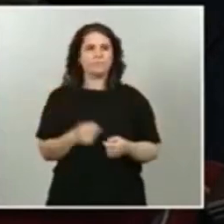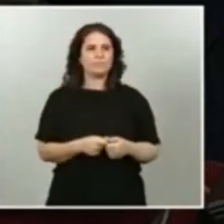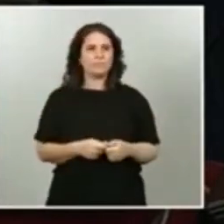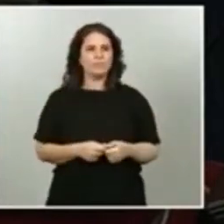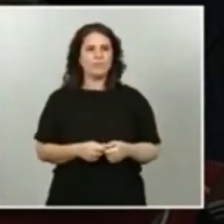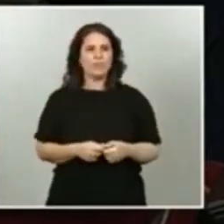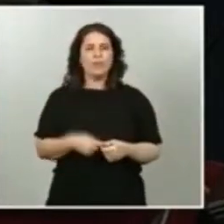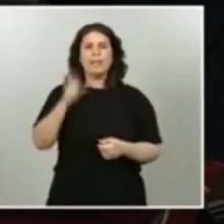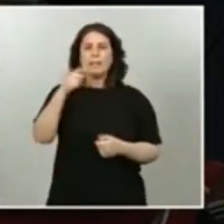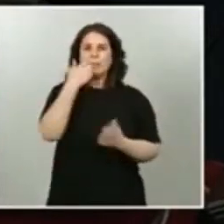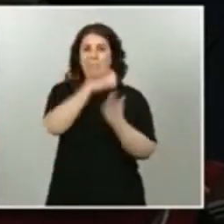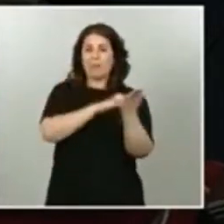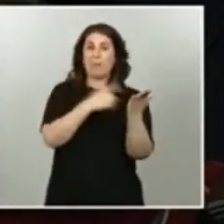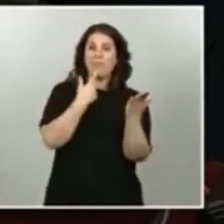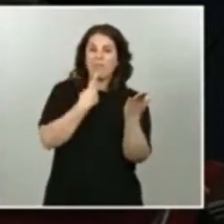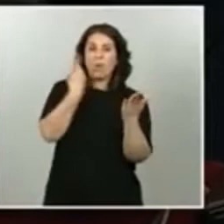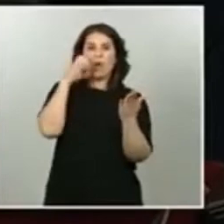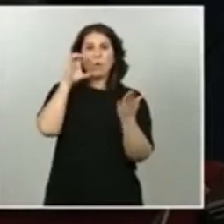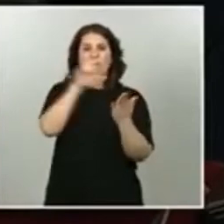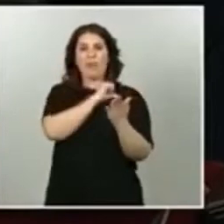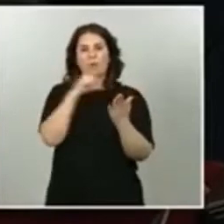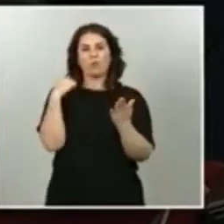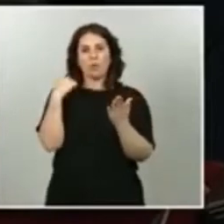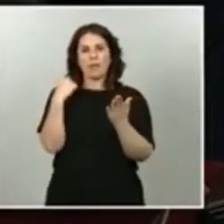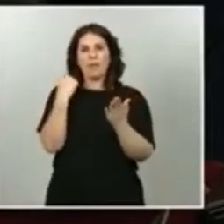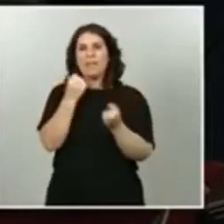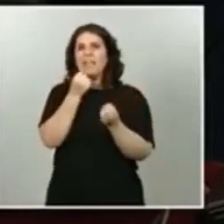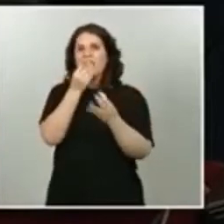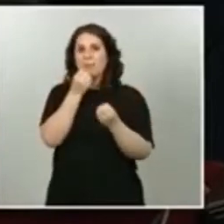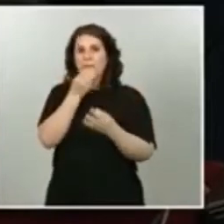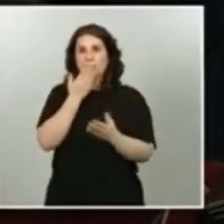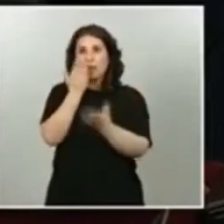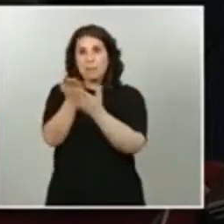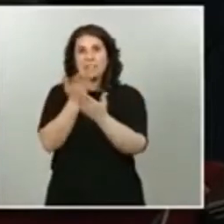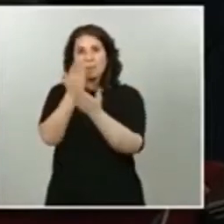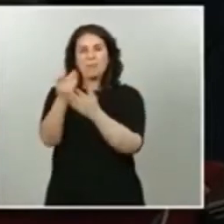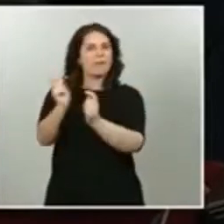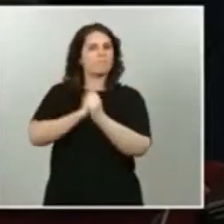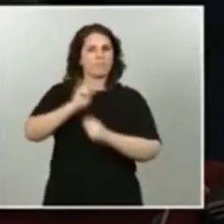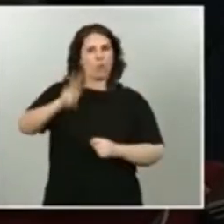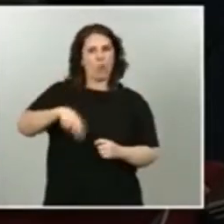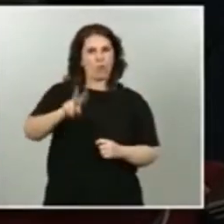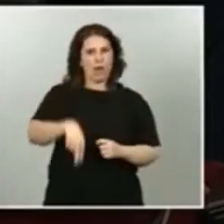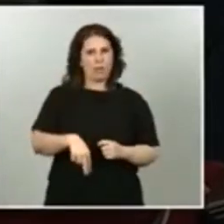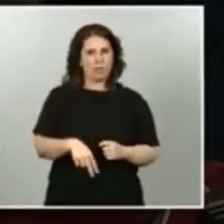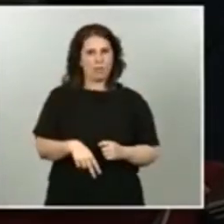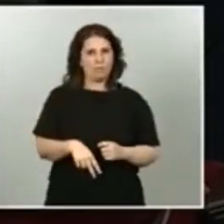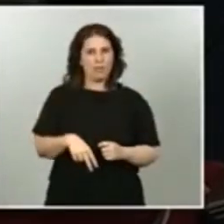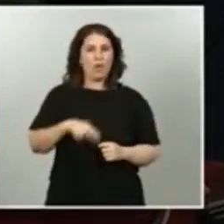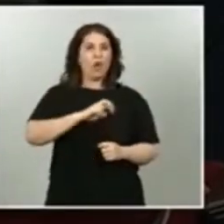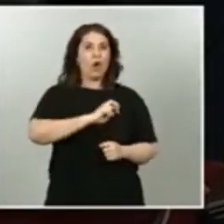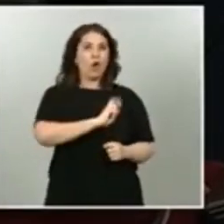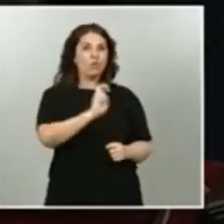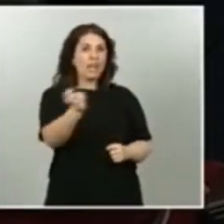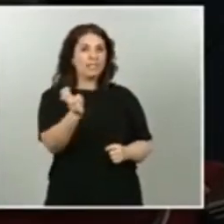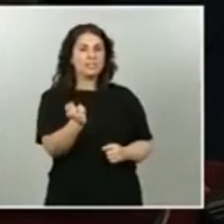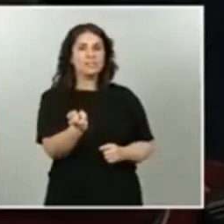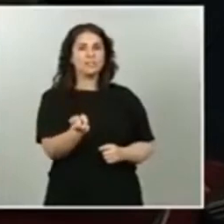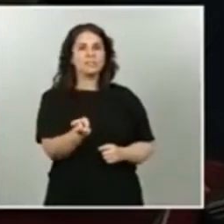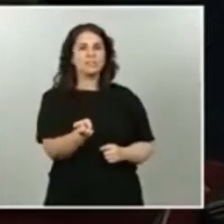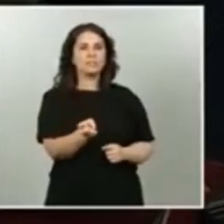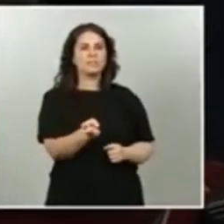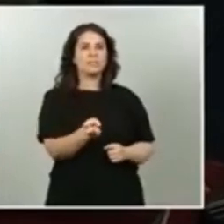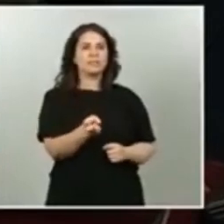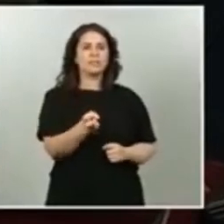autónoma nunca dio la información que se le pidió y otras no aportaron esa información en los